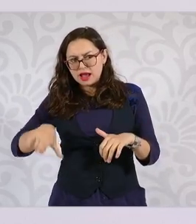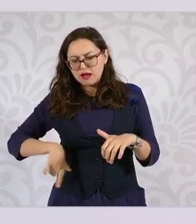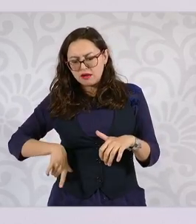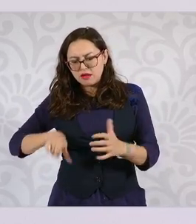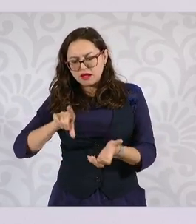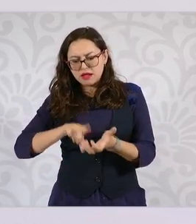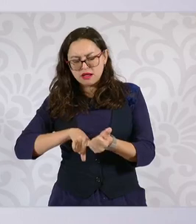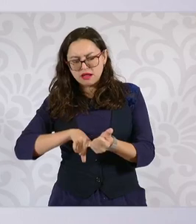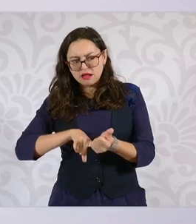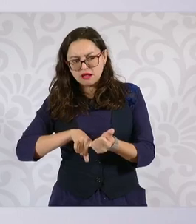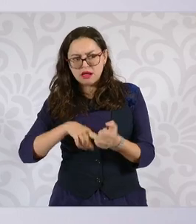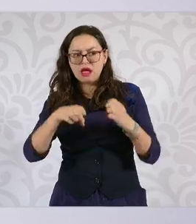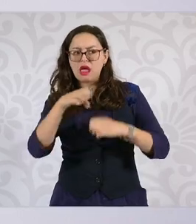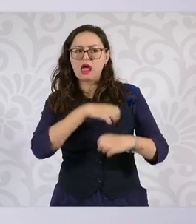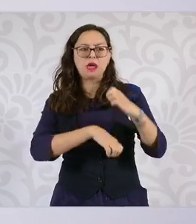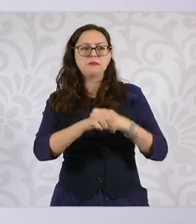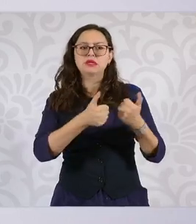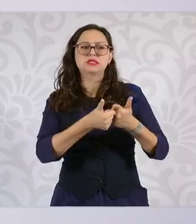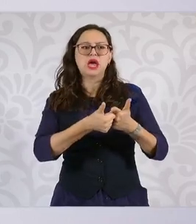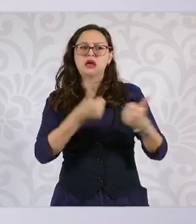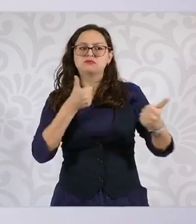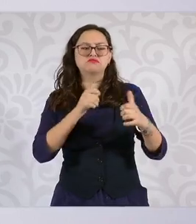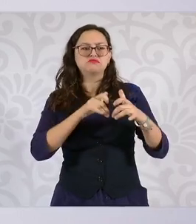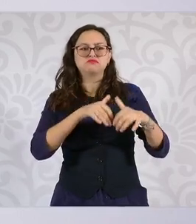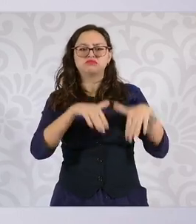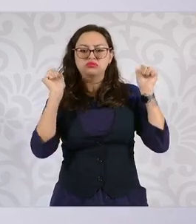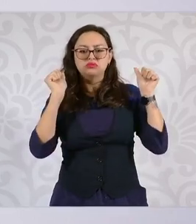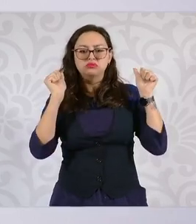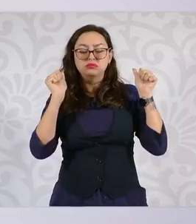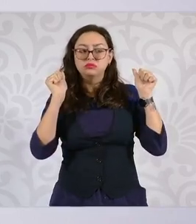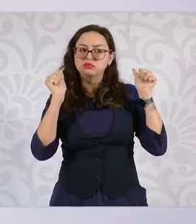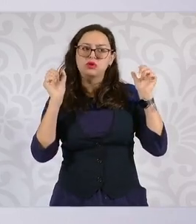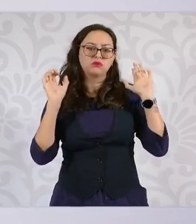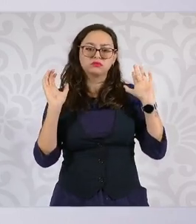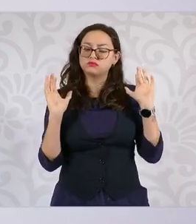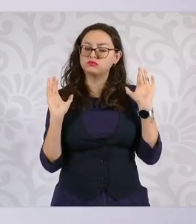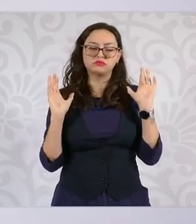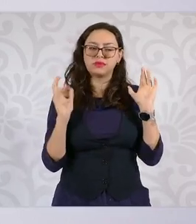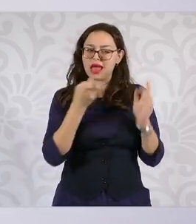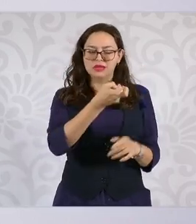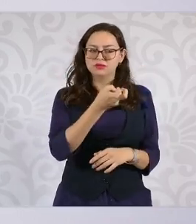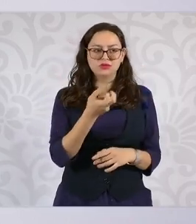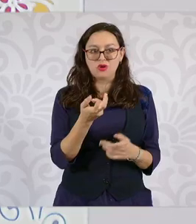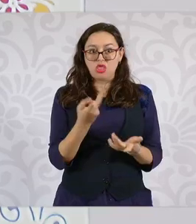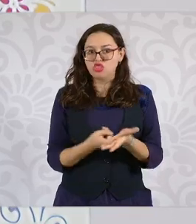para evitar cualquier conflicto de interés. Nuestro